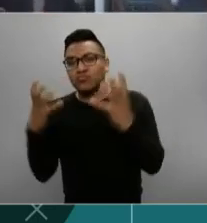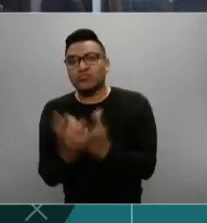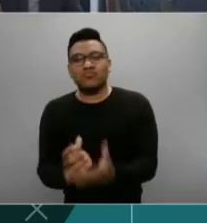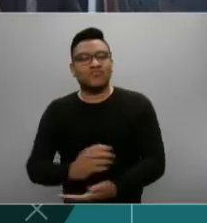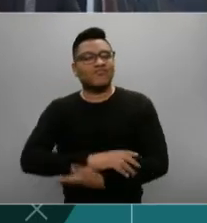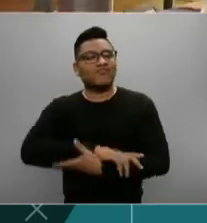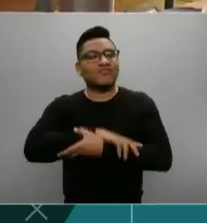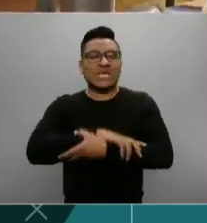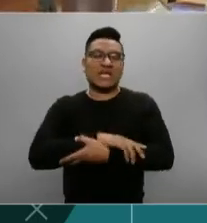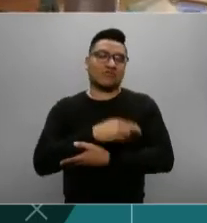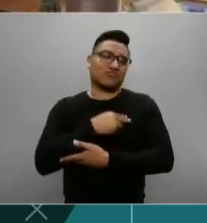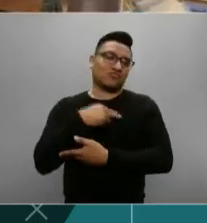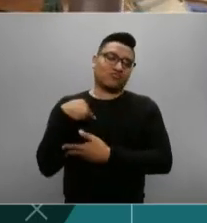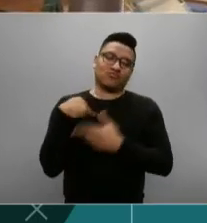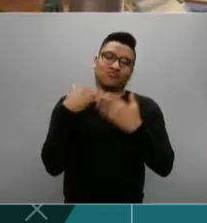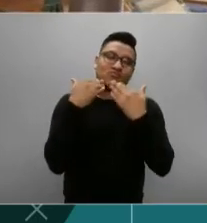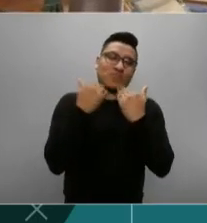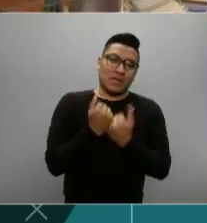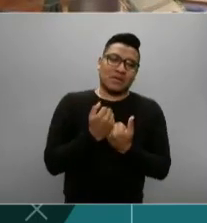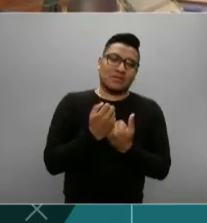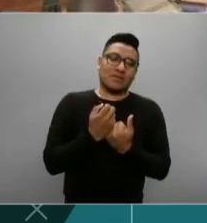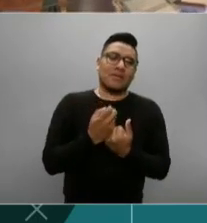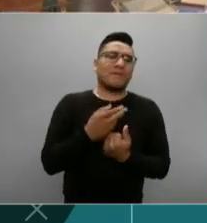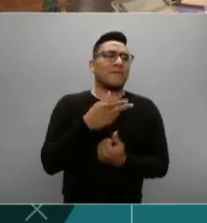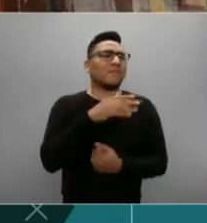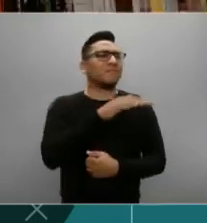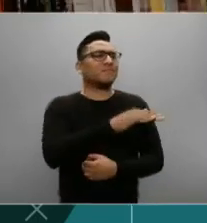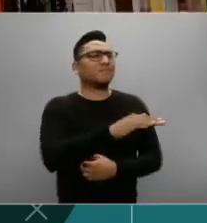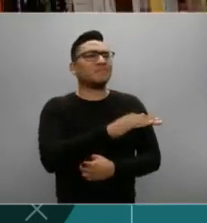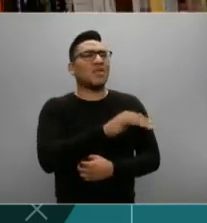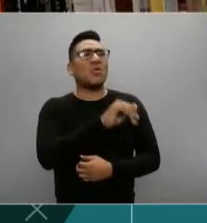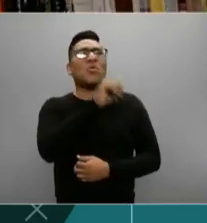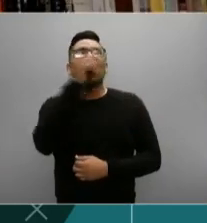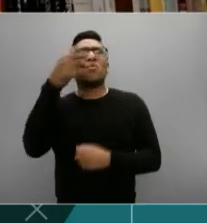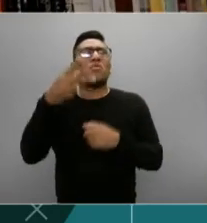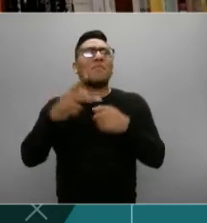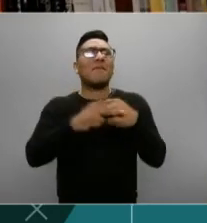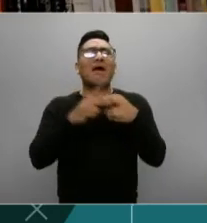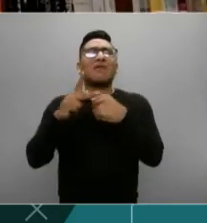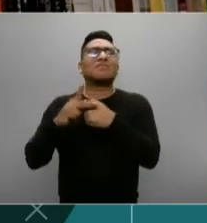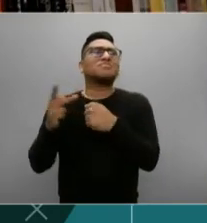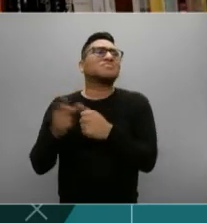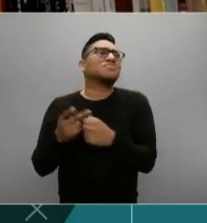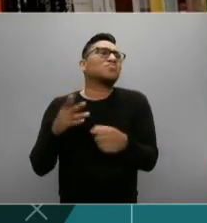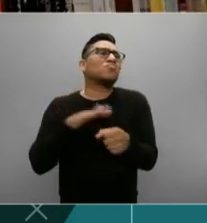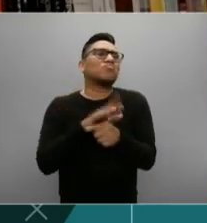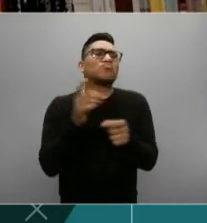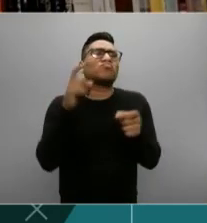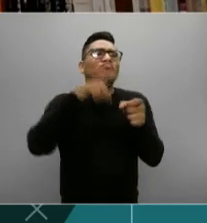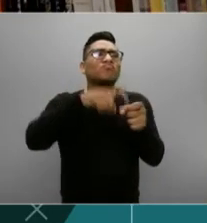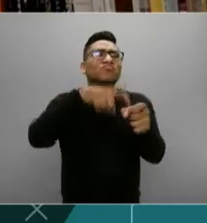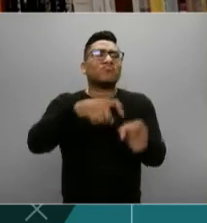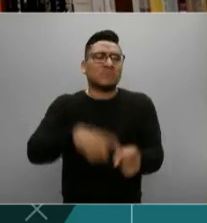que no tenemos. Claro. ¿Qué otros países se subieron a esta iniciativa e hicieron posible que,